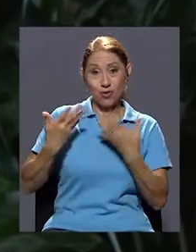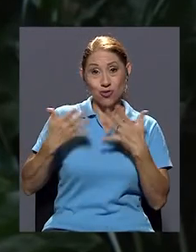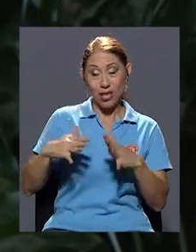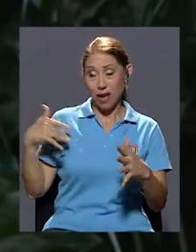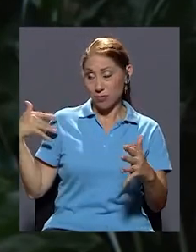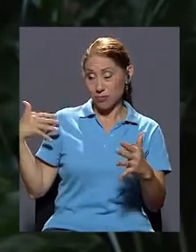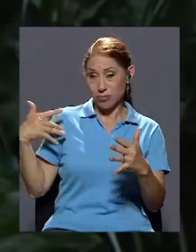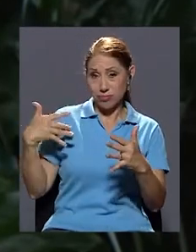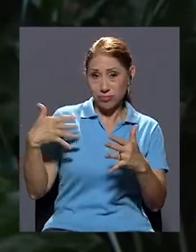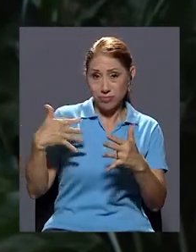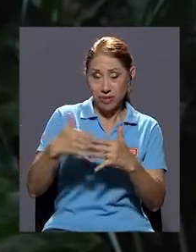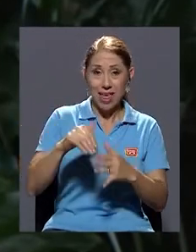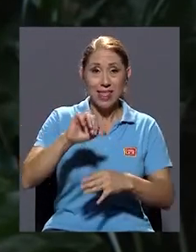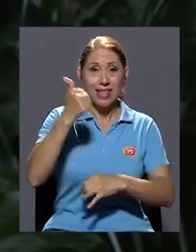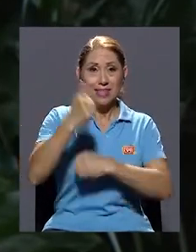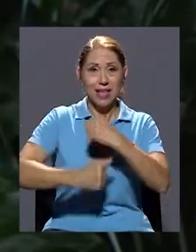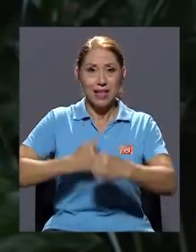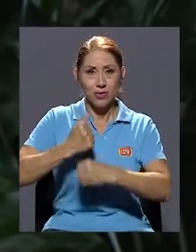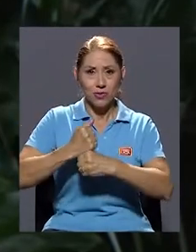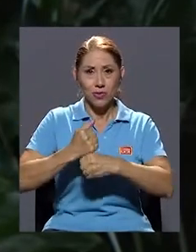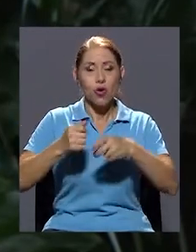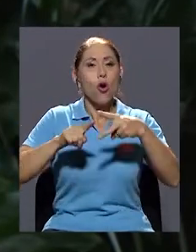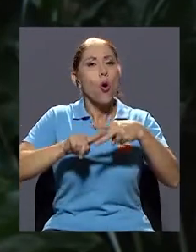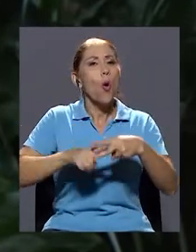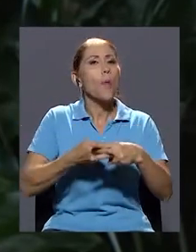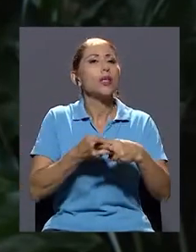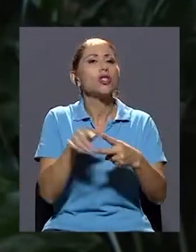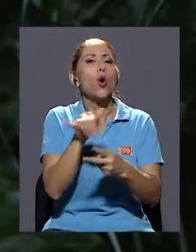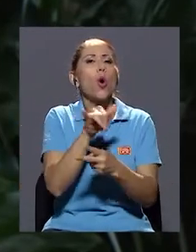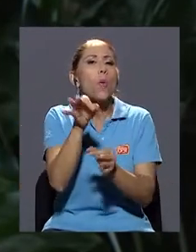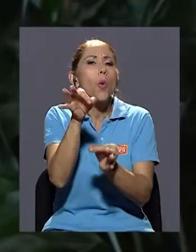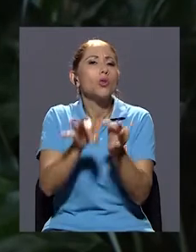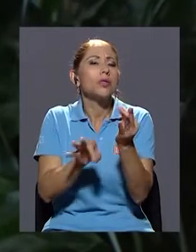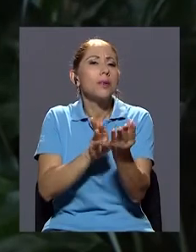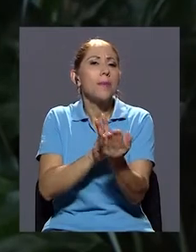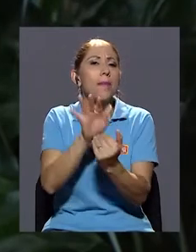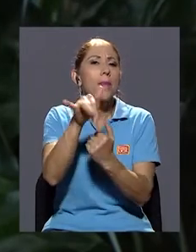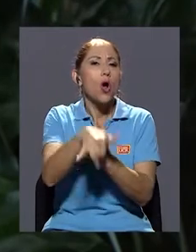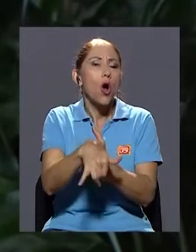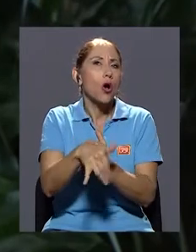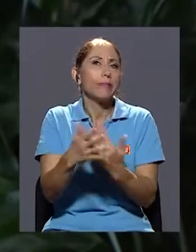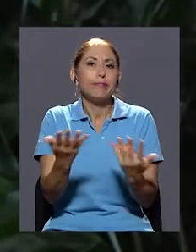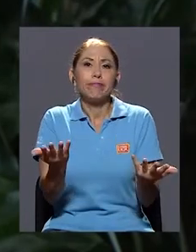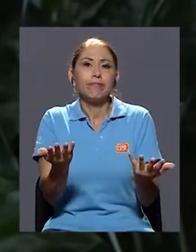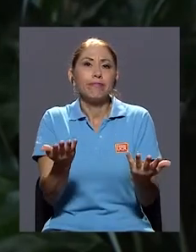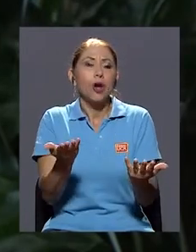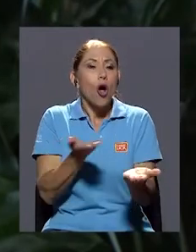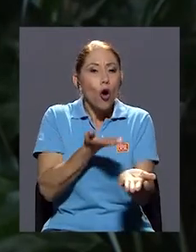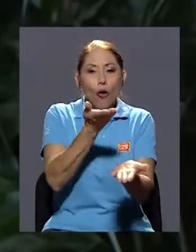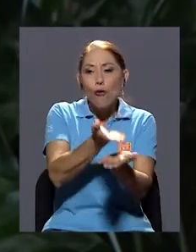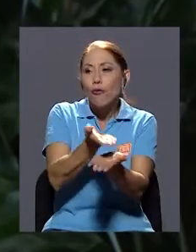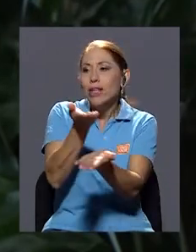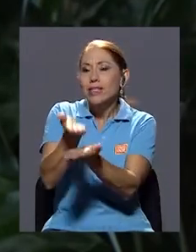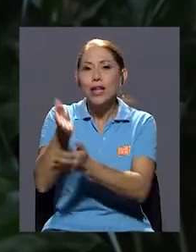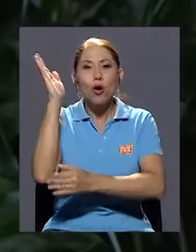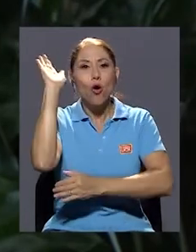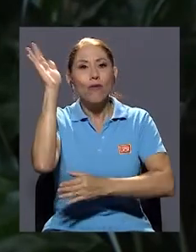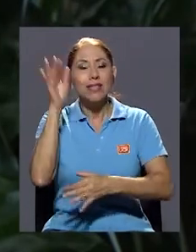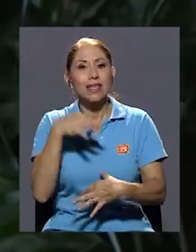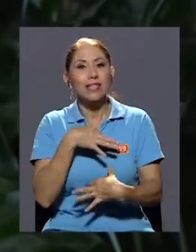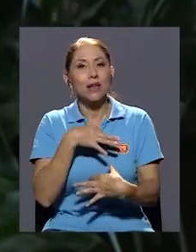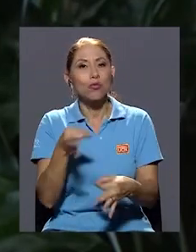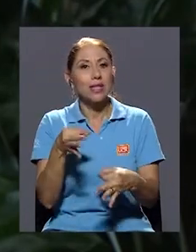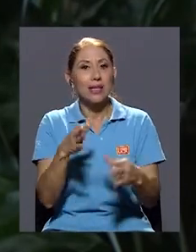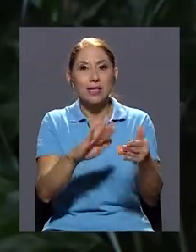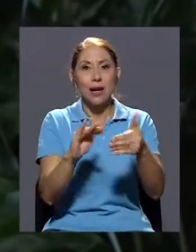este semestre 10 años. Comenzó como un proyecto muy simple de ofrecer conferencias gratuitas